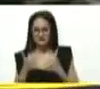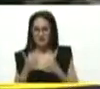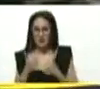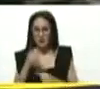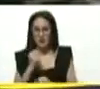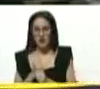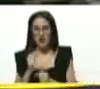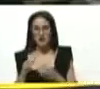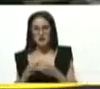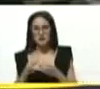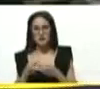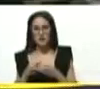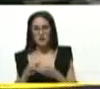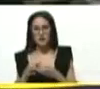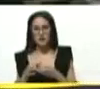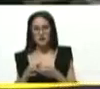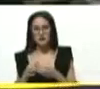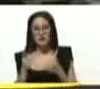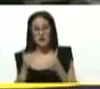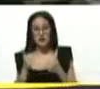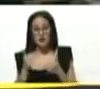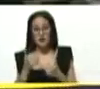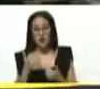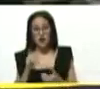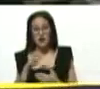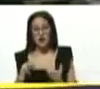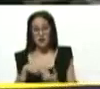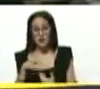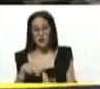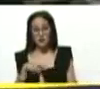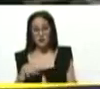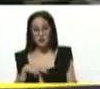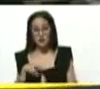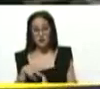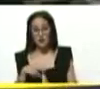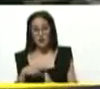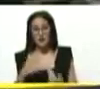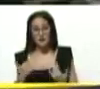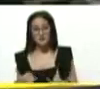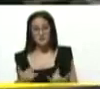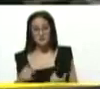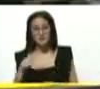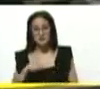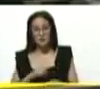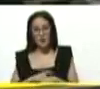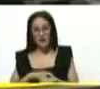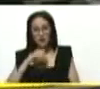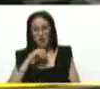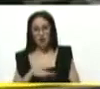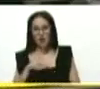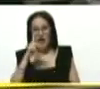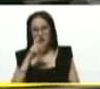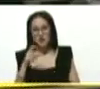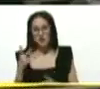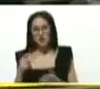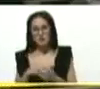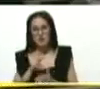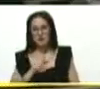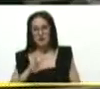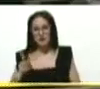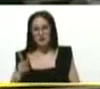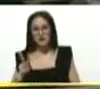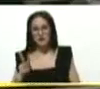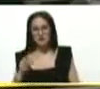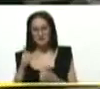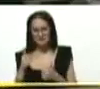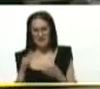les decía. Si algo bueno tiene la revolución bolivariana en esta etapa histórica de este año 2022, es que tiene un